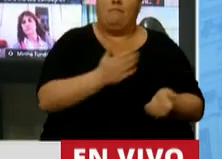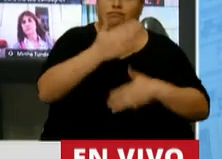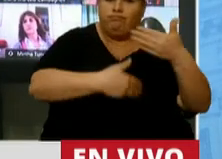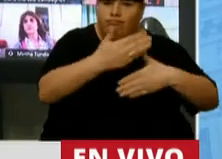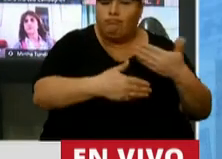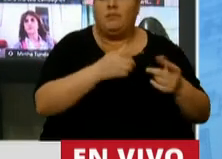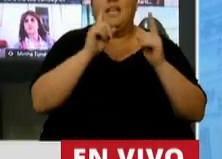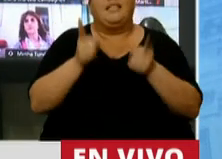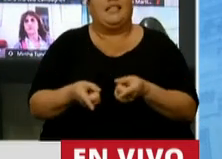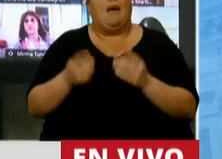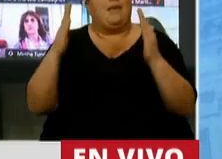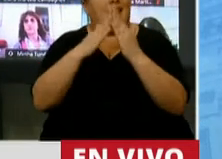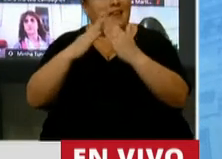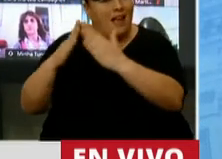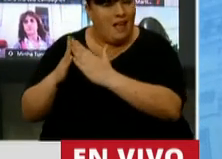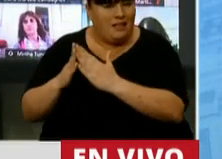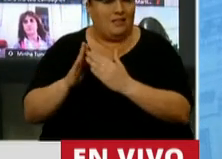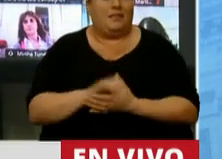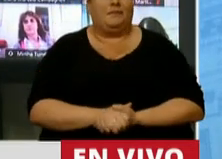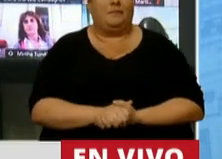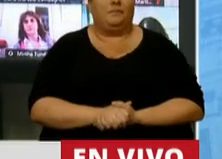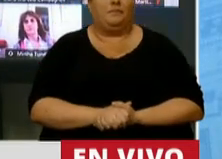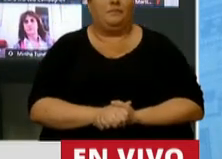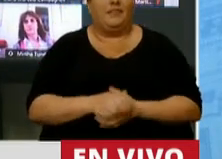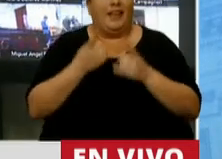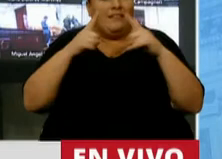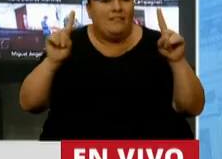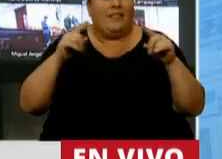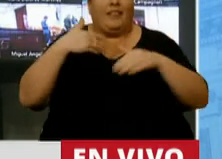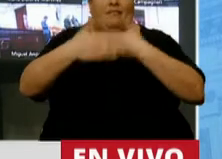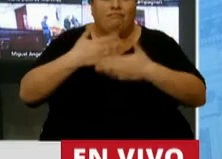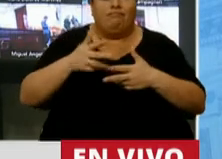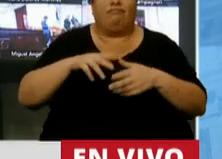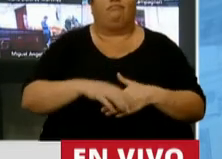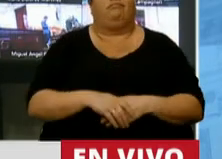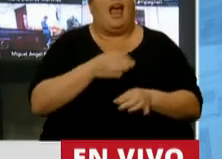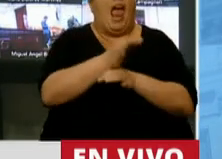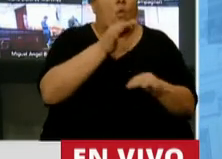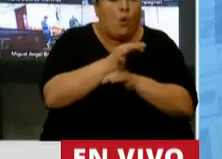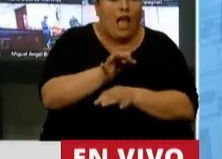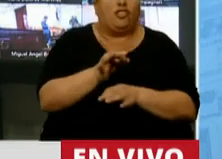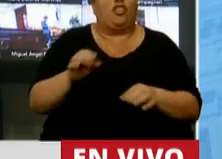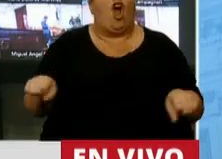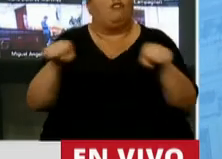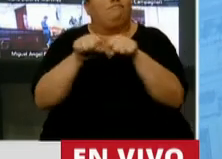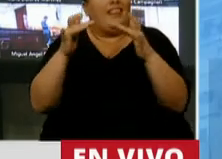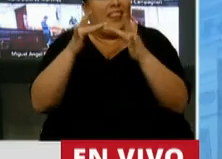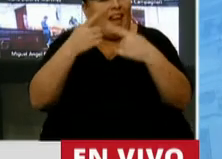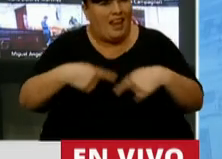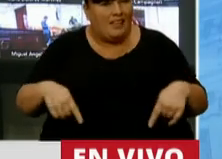y a la vivienda. Innovación y desarrollo, educación y conectividad.